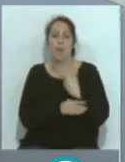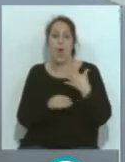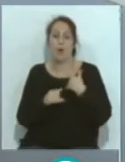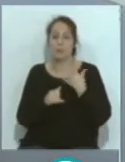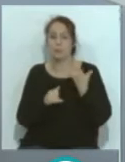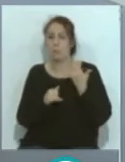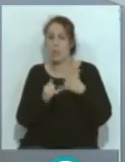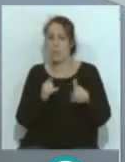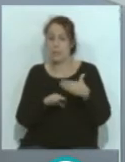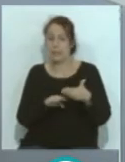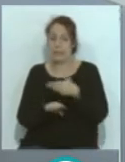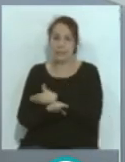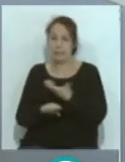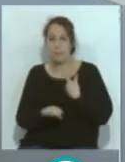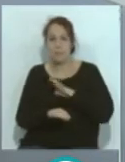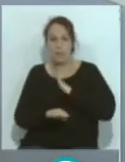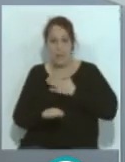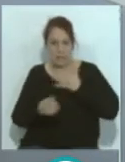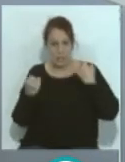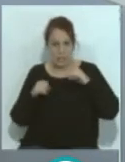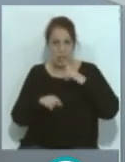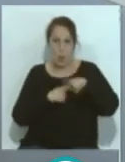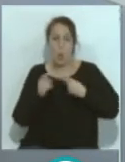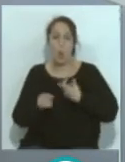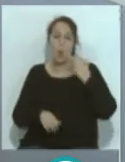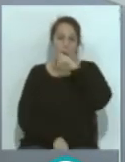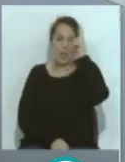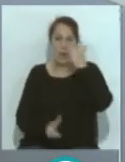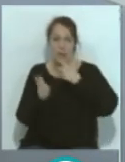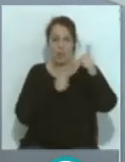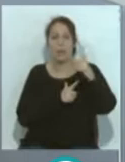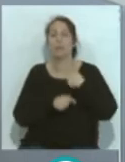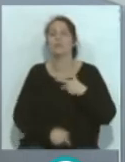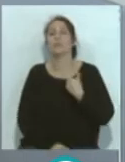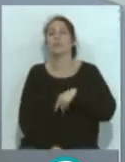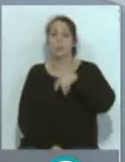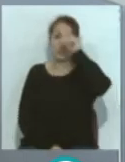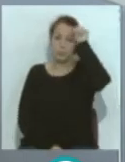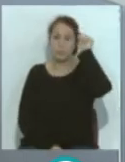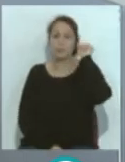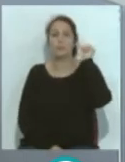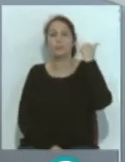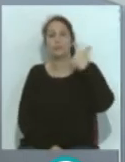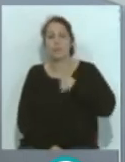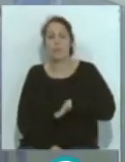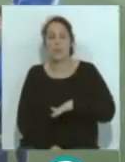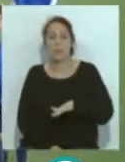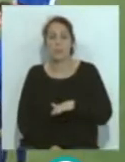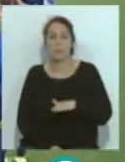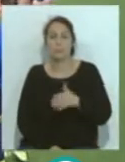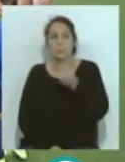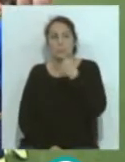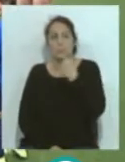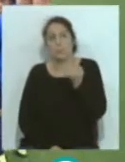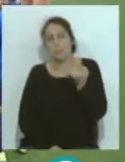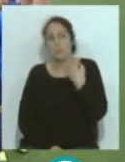entrenamiento, mañana entrenan y después viajan hacia Madrid y Álvaro Cervera tenía ya, podemos